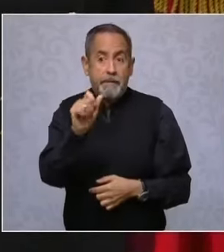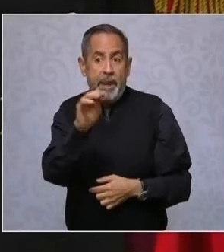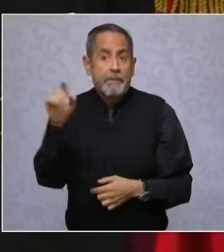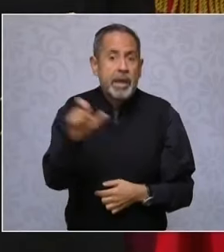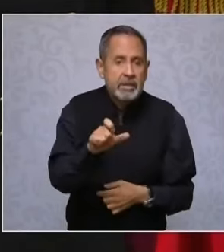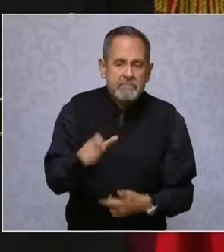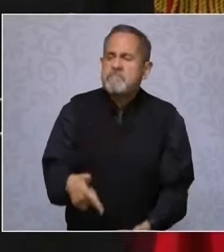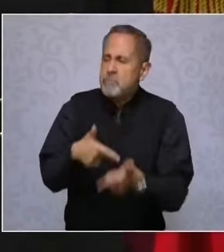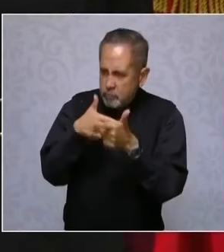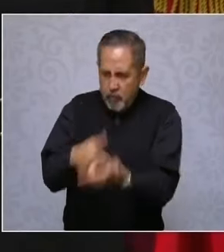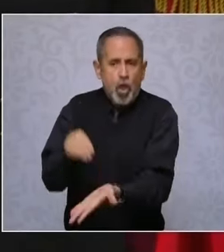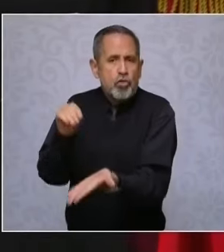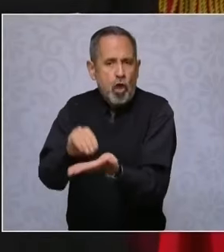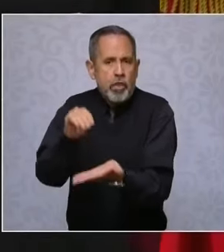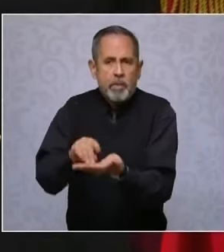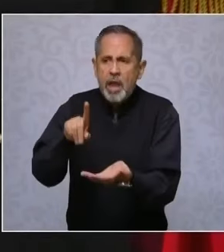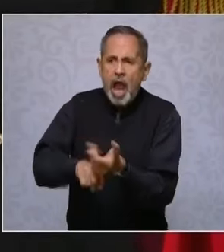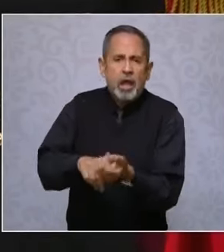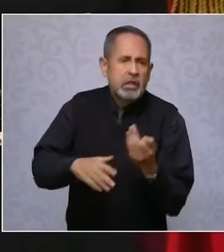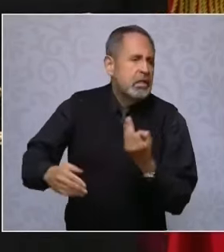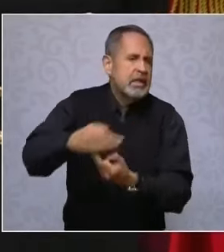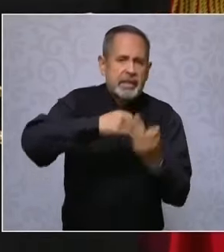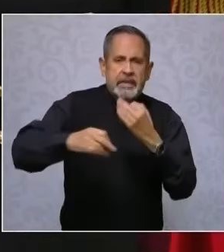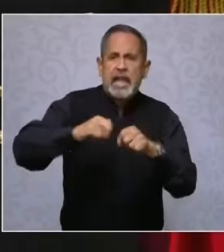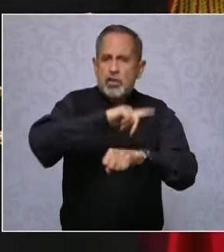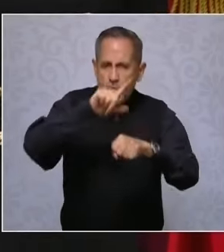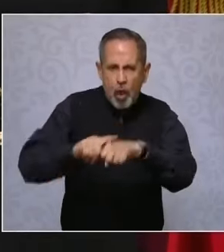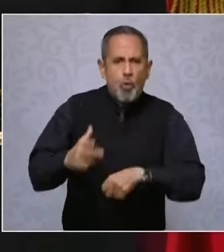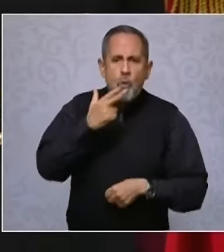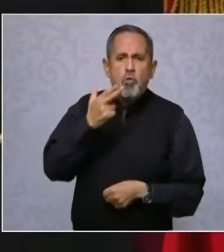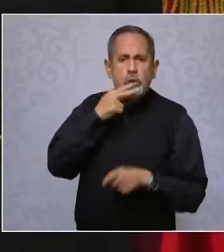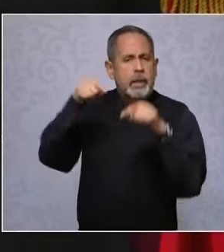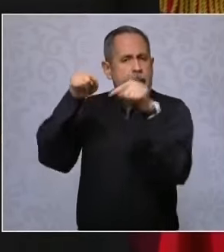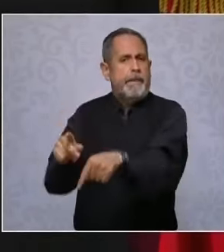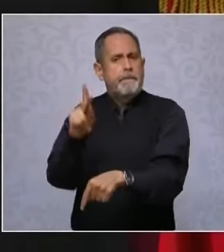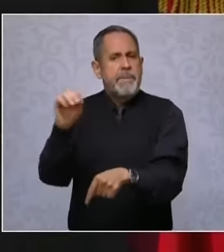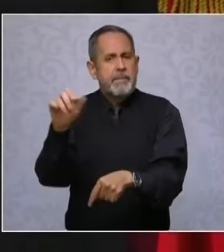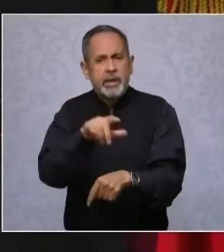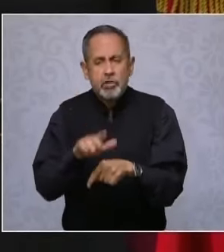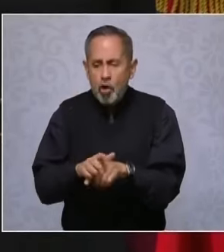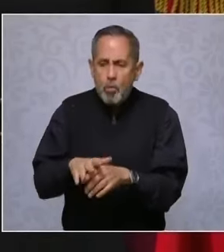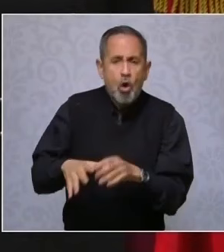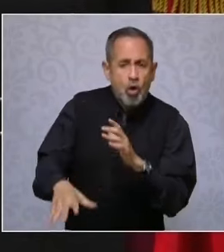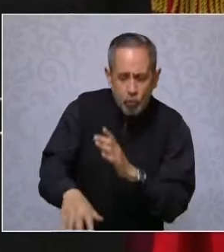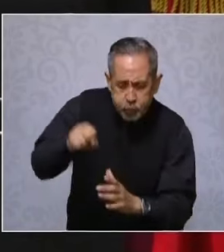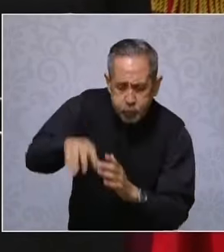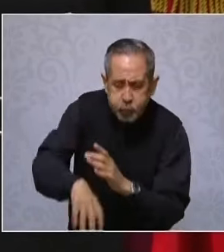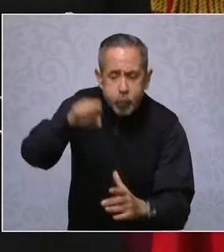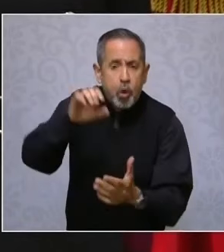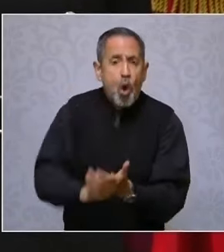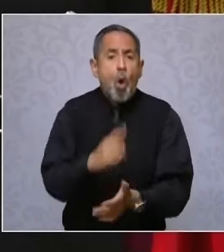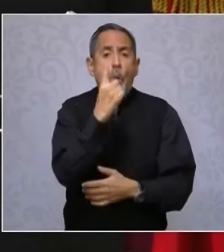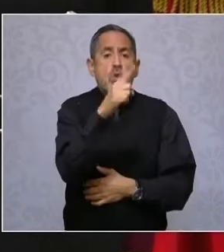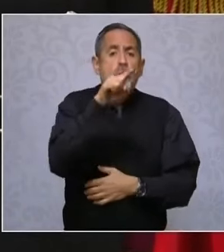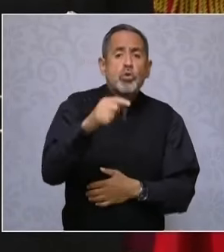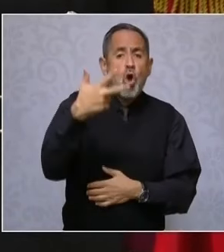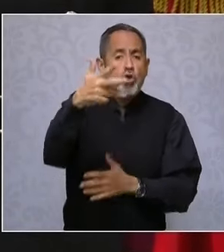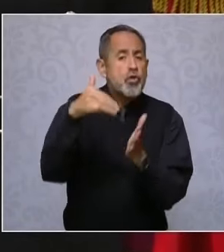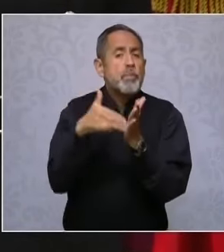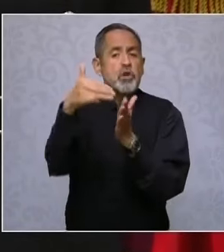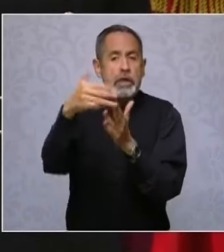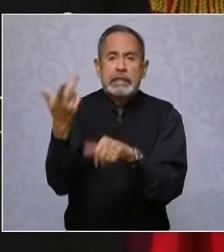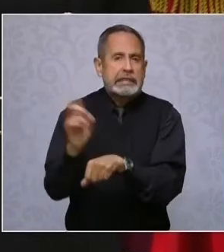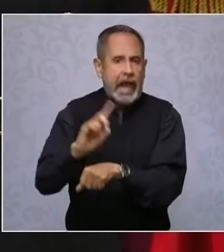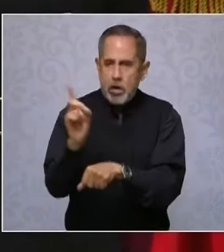seguirá siendo el consumo nacional y este se limitará a una producción de 1.8 millones de barriles